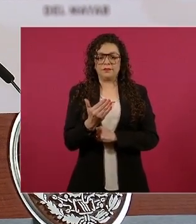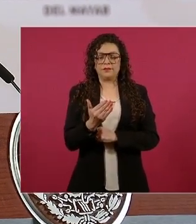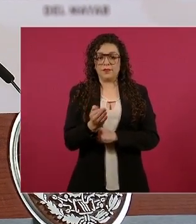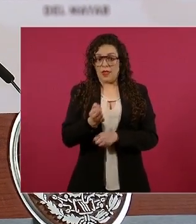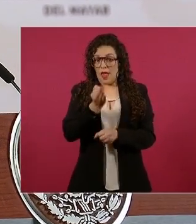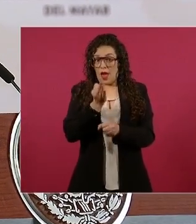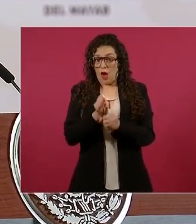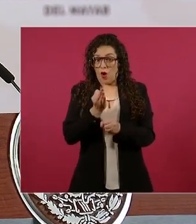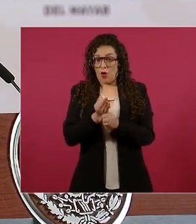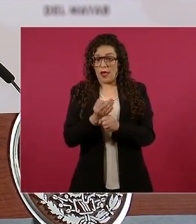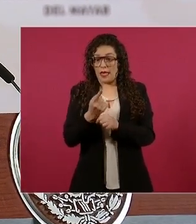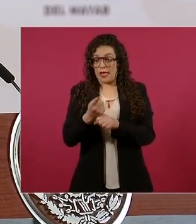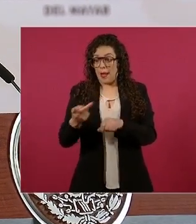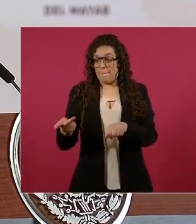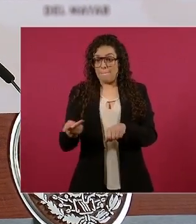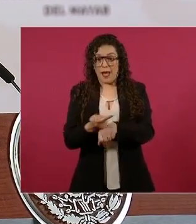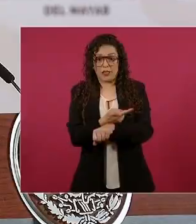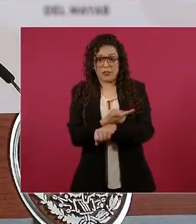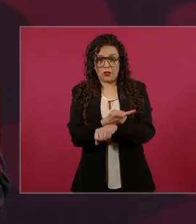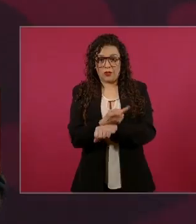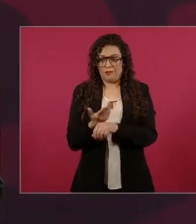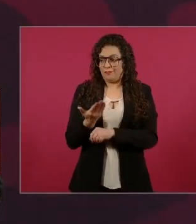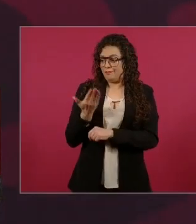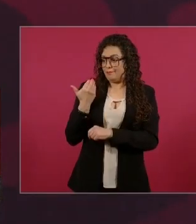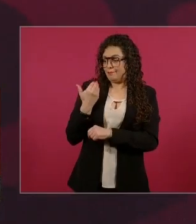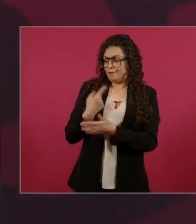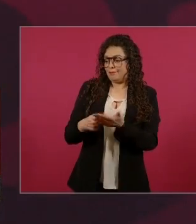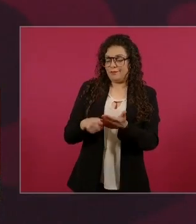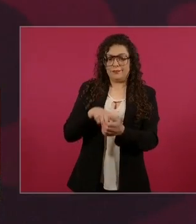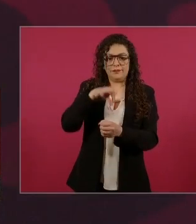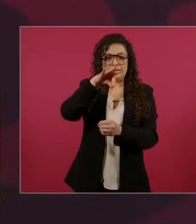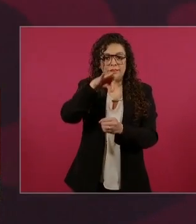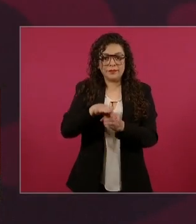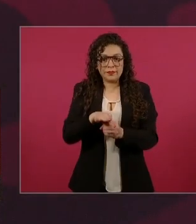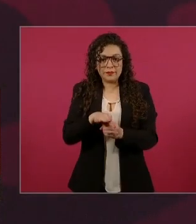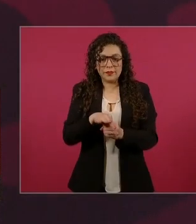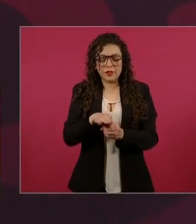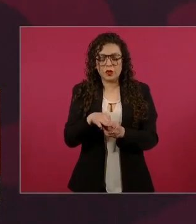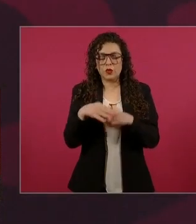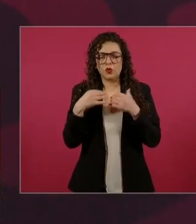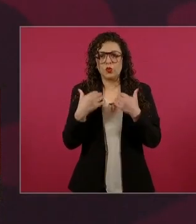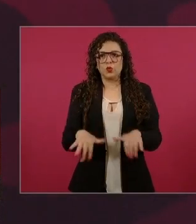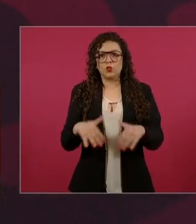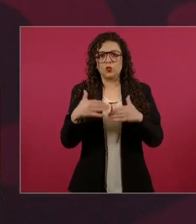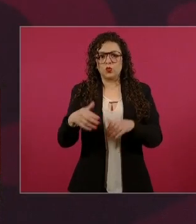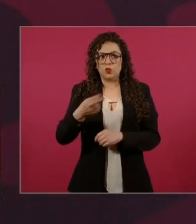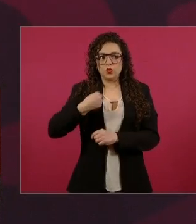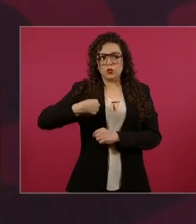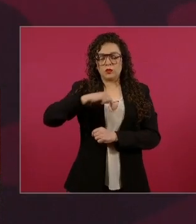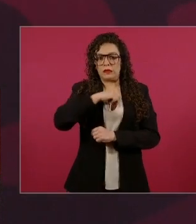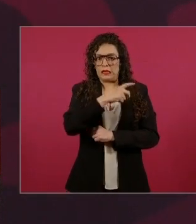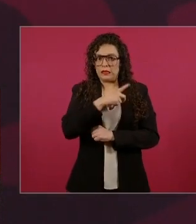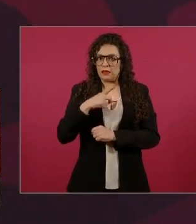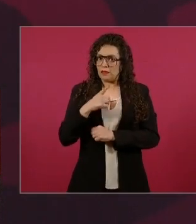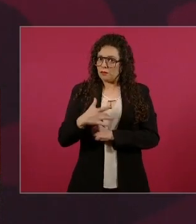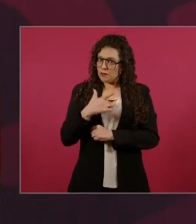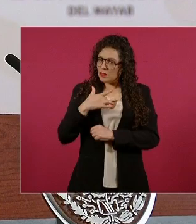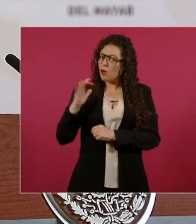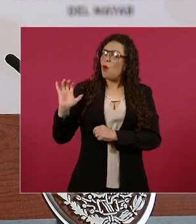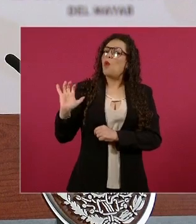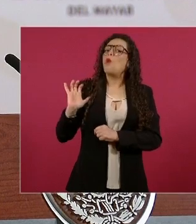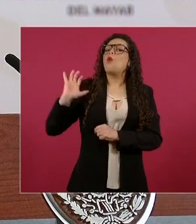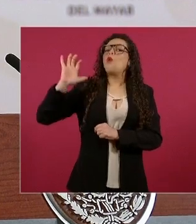llenarnos de orgullo. Pero vamos a tener a una presidenta